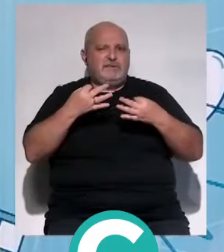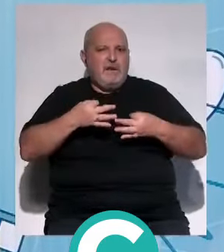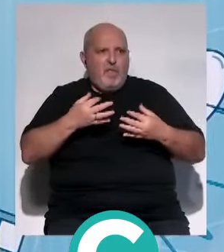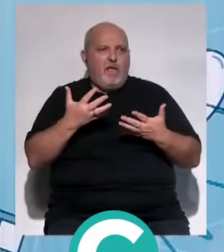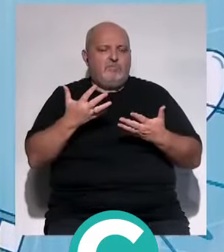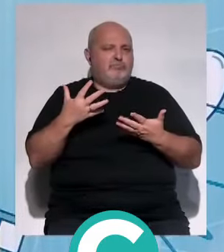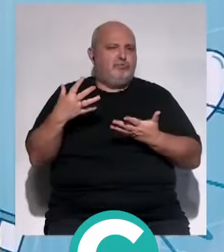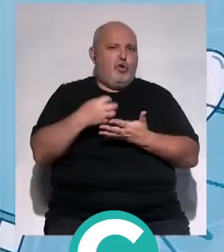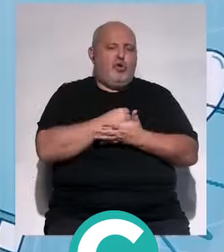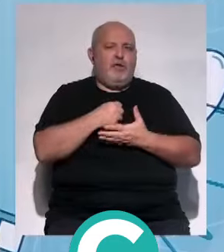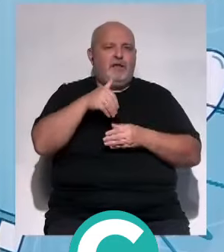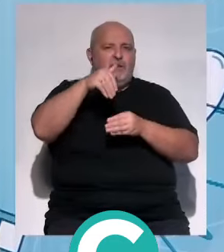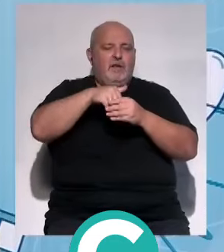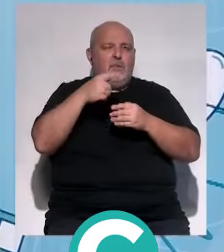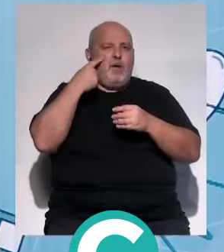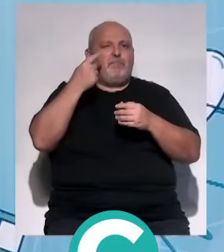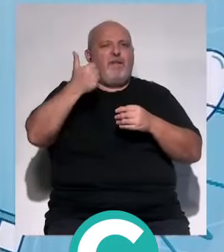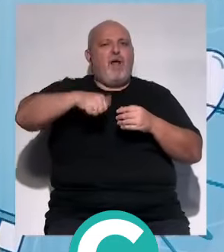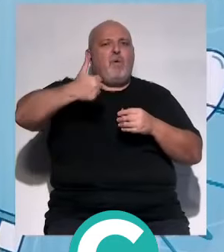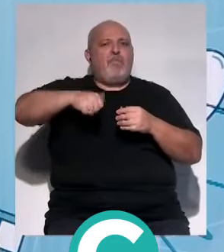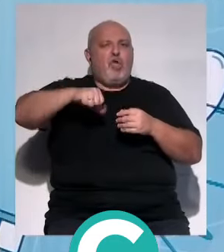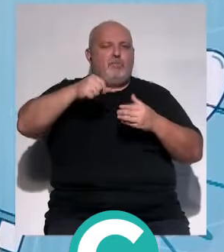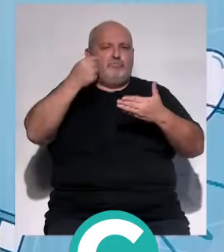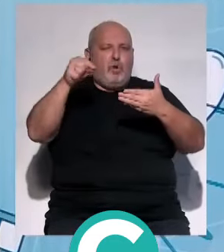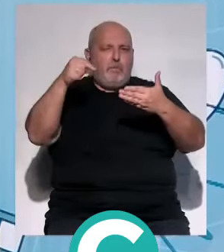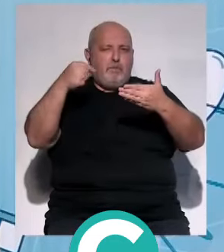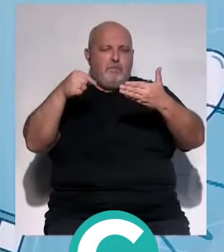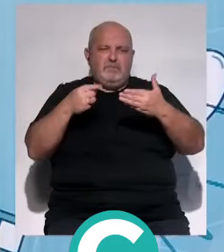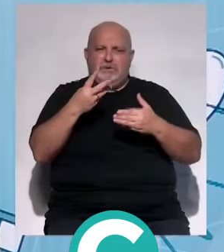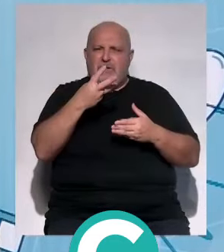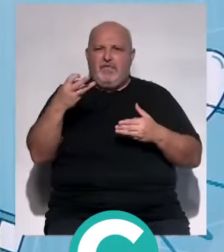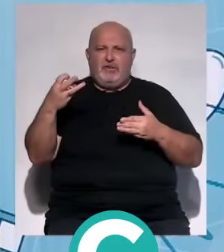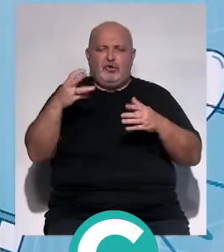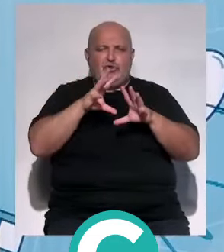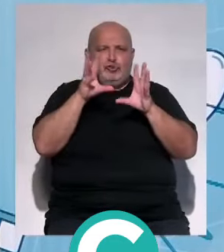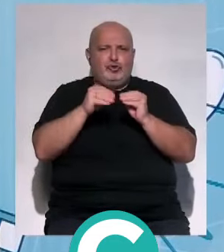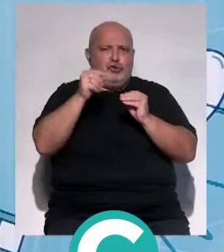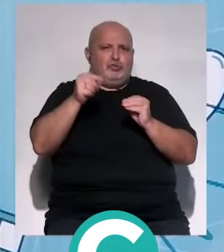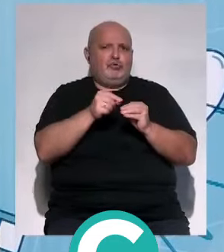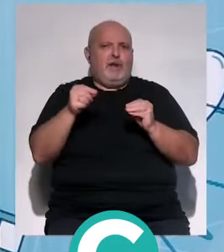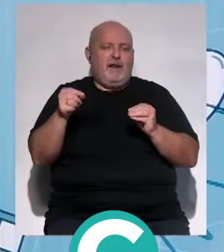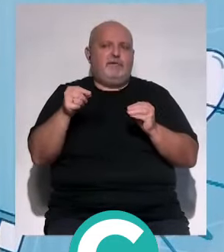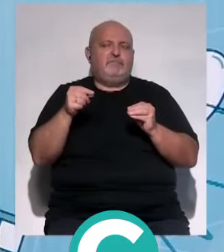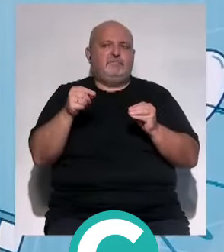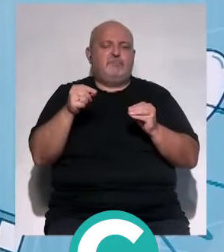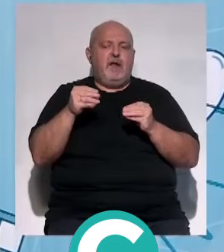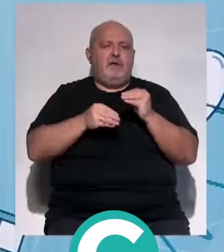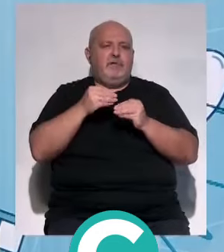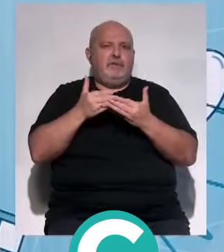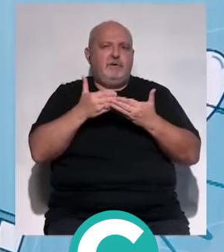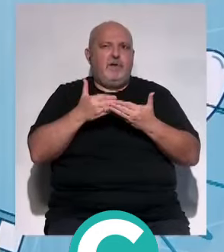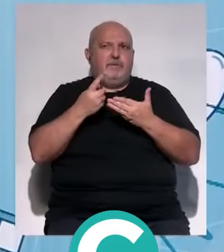todos son los indicadores que se están estudiando, unos 300 indicadores, en base a eso se hace